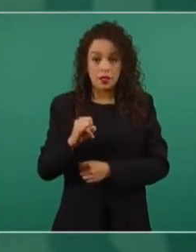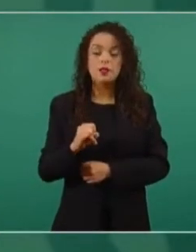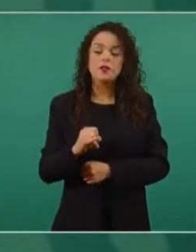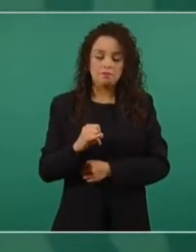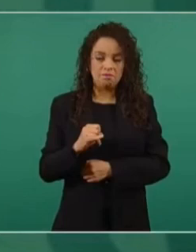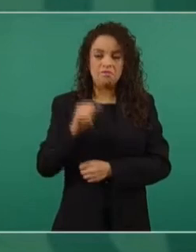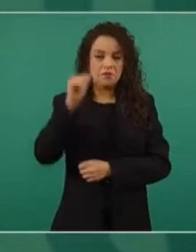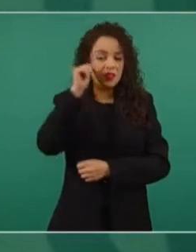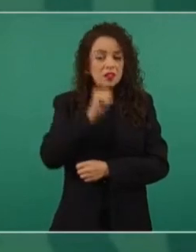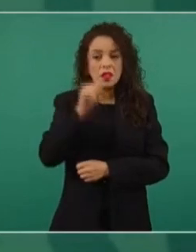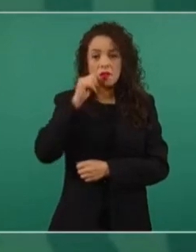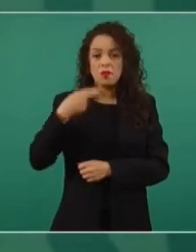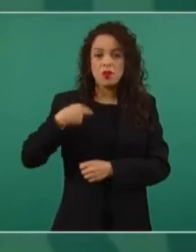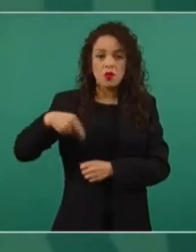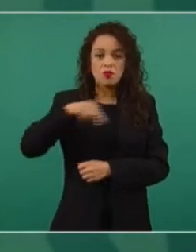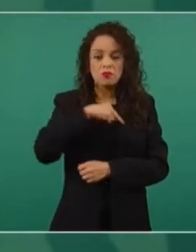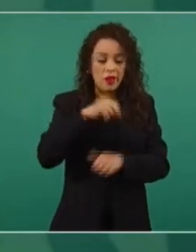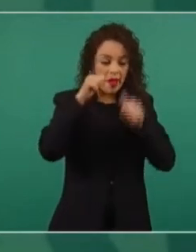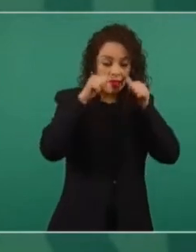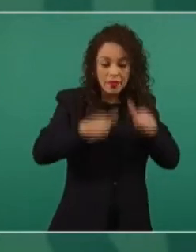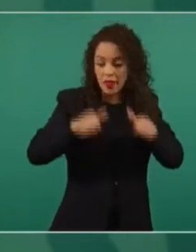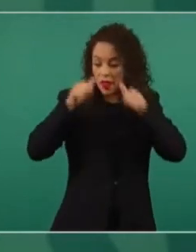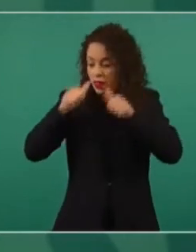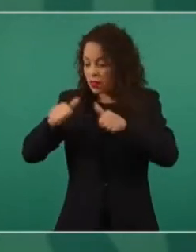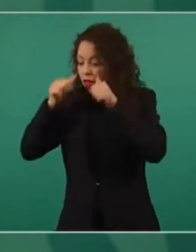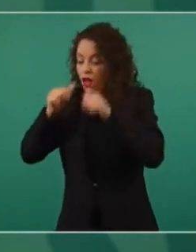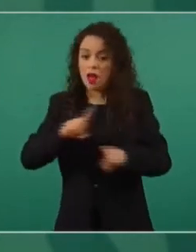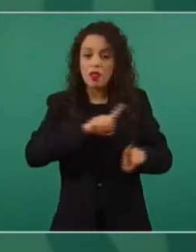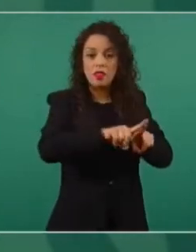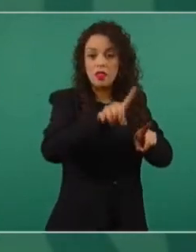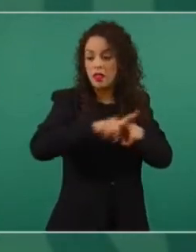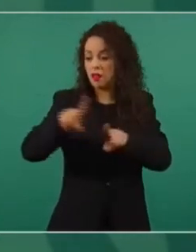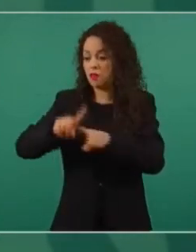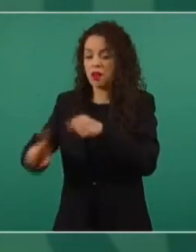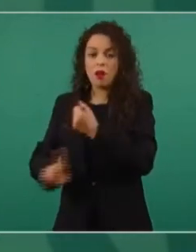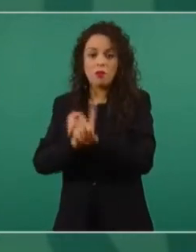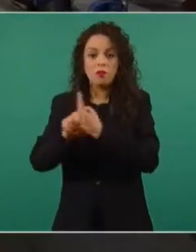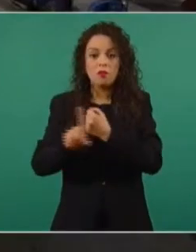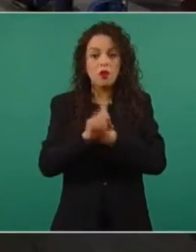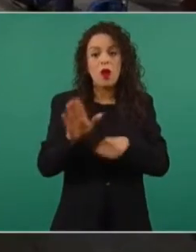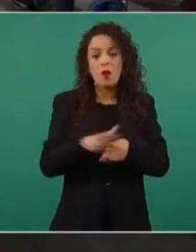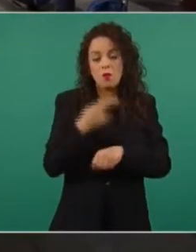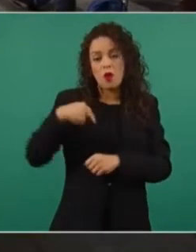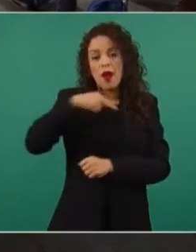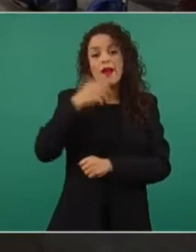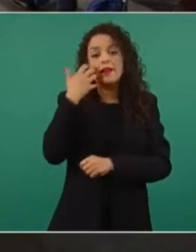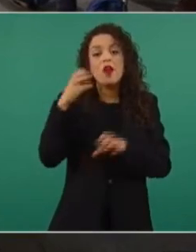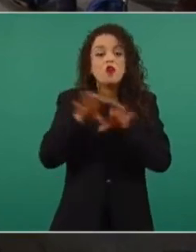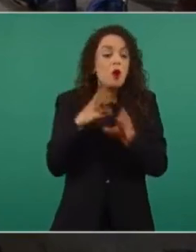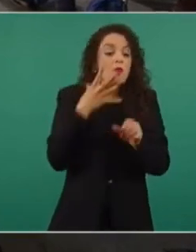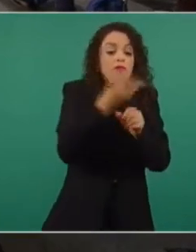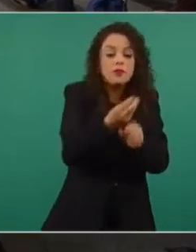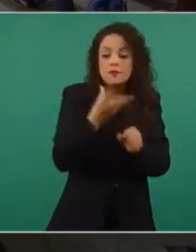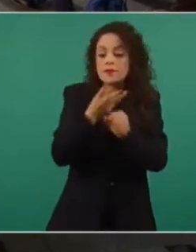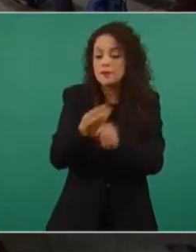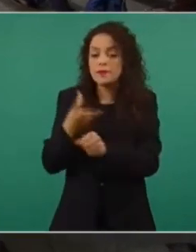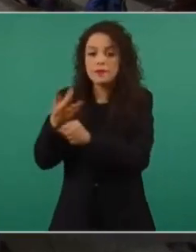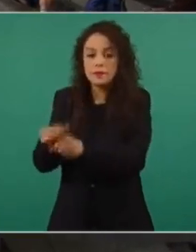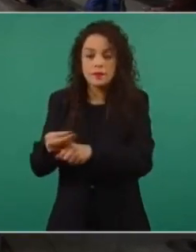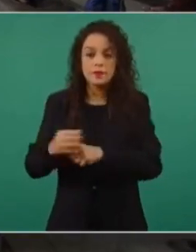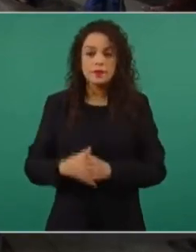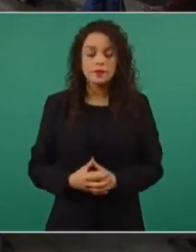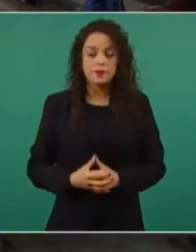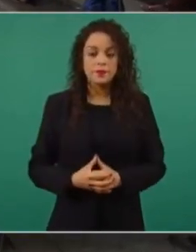estos problemas y buscamos resolverlos. Cuando hablo de